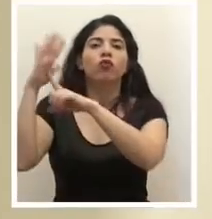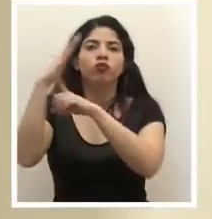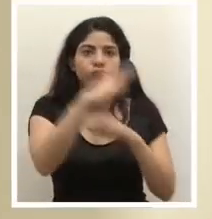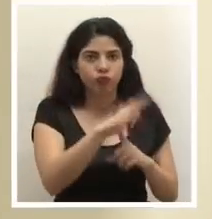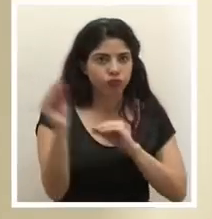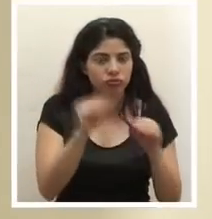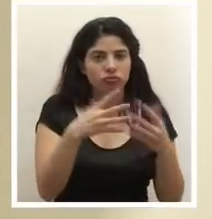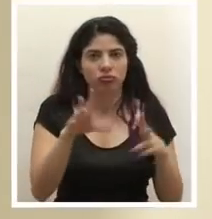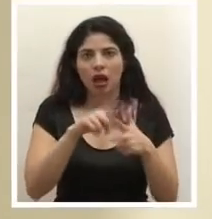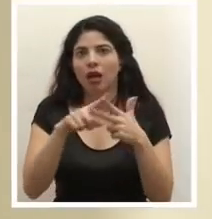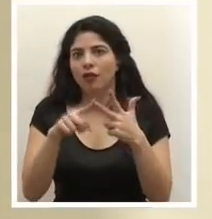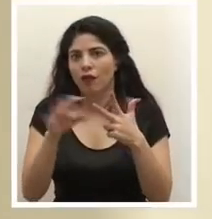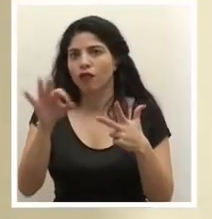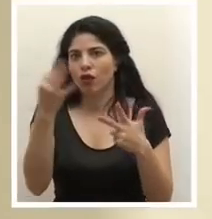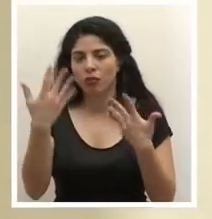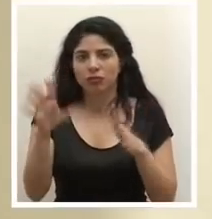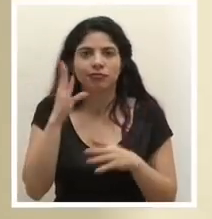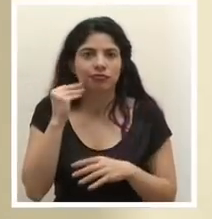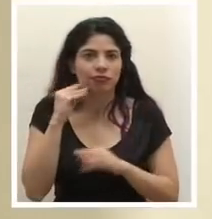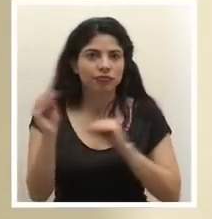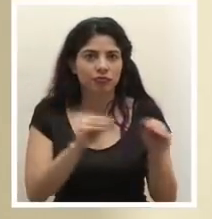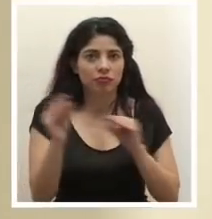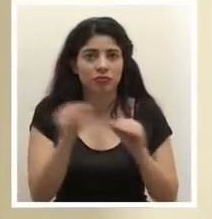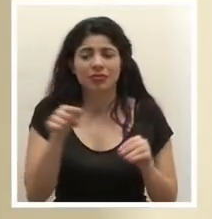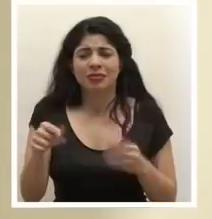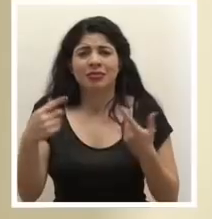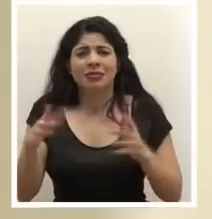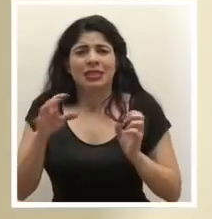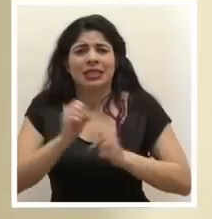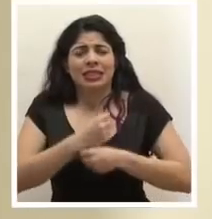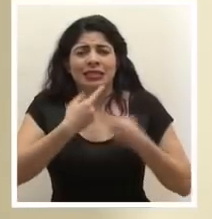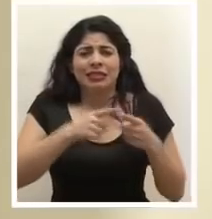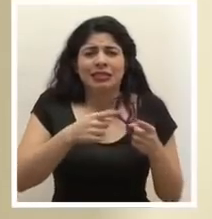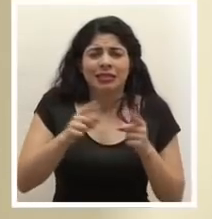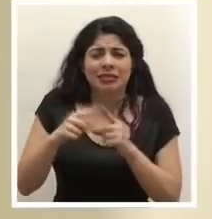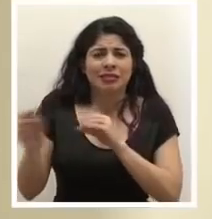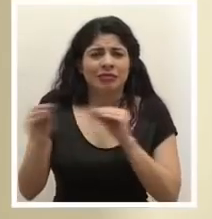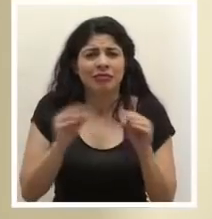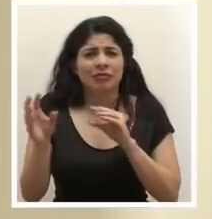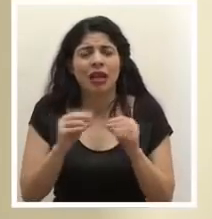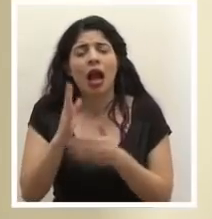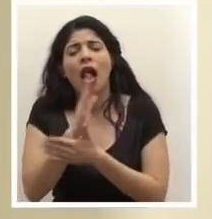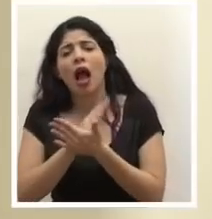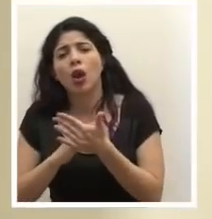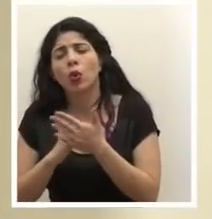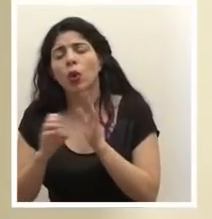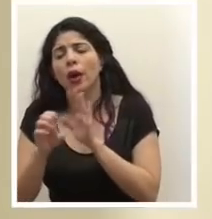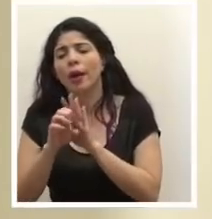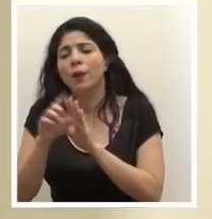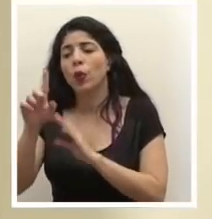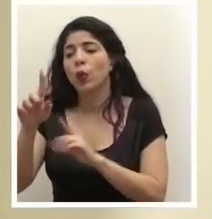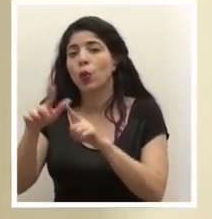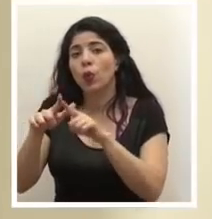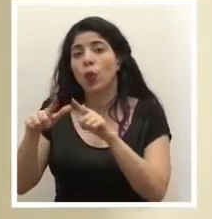El equipo PRIME ha hecho toda clase de traslados, algunos son de un lugar de,